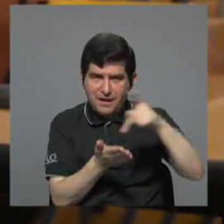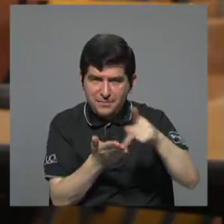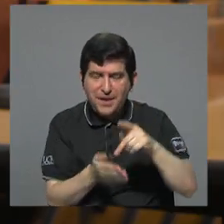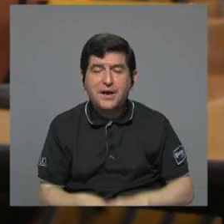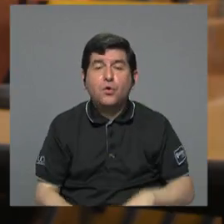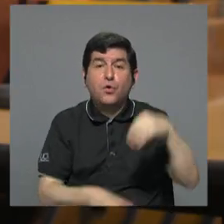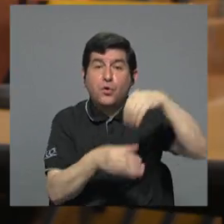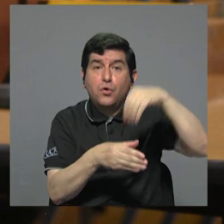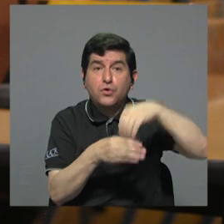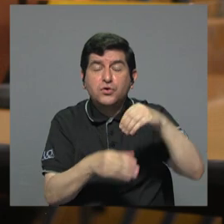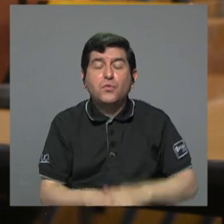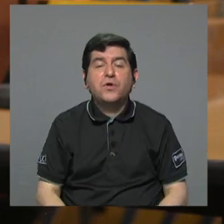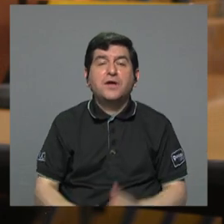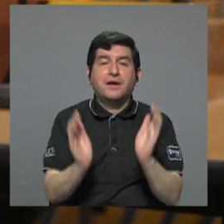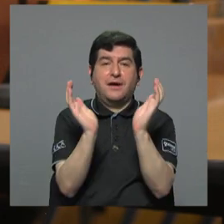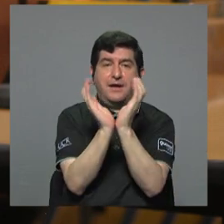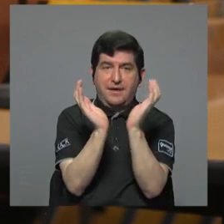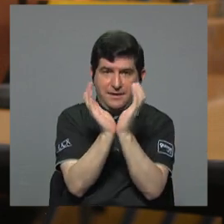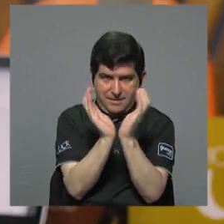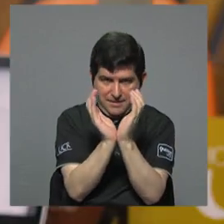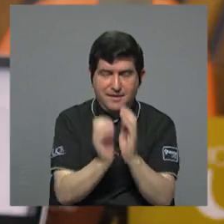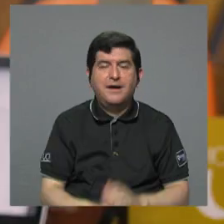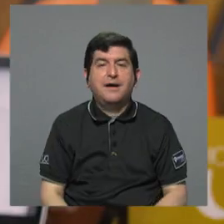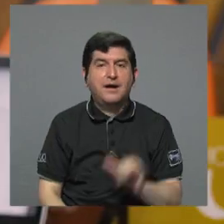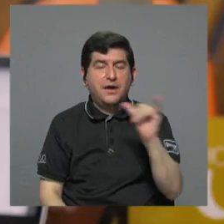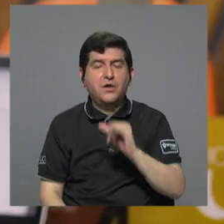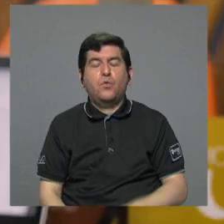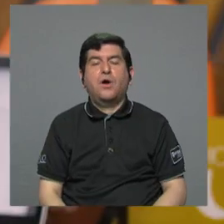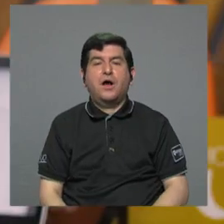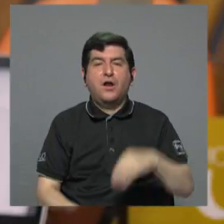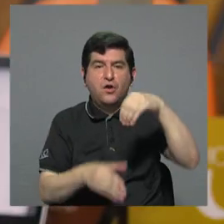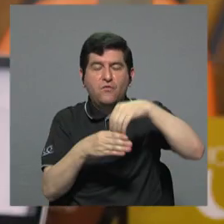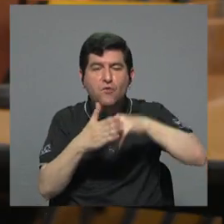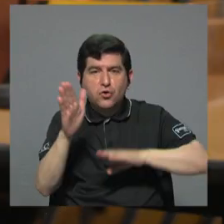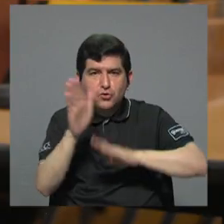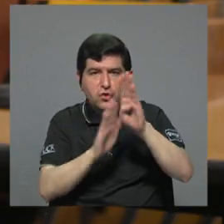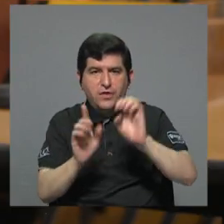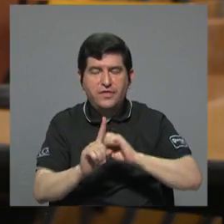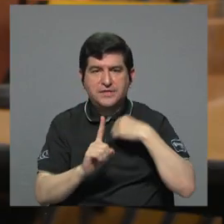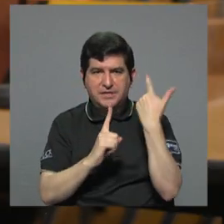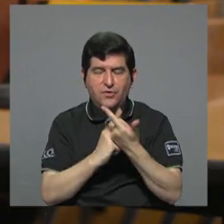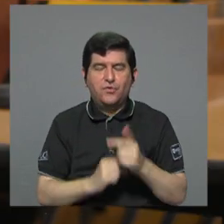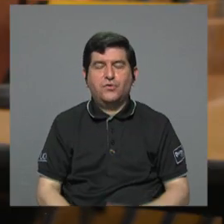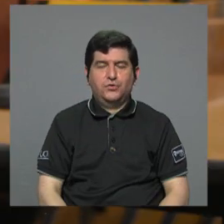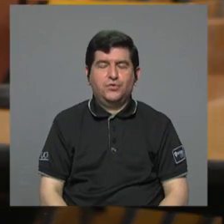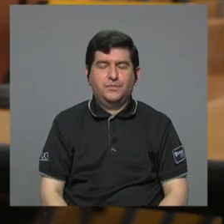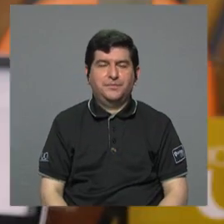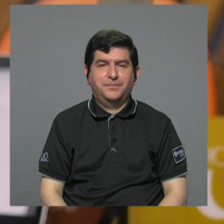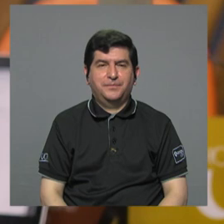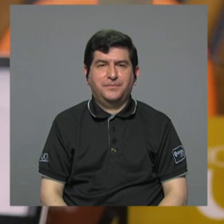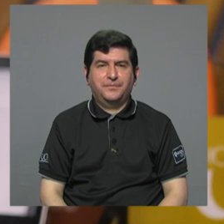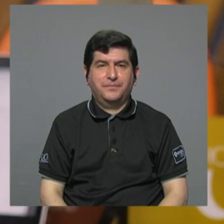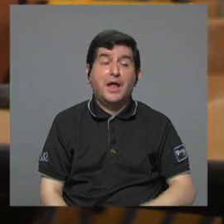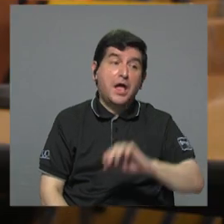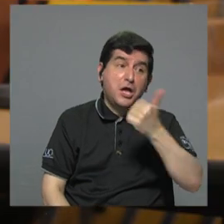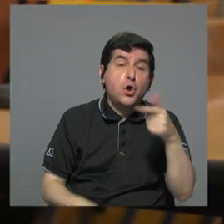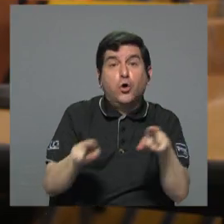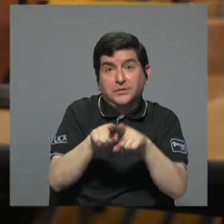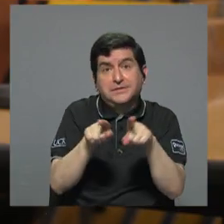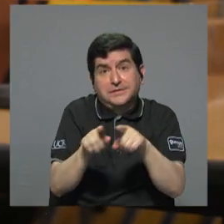financian a la caja costarricense del seguro social y al fondo de desarrollo social y asignaciones familiares el FONESAP entre otras